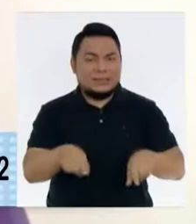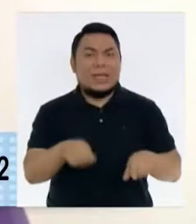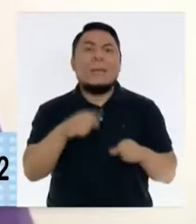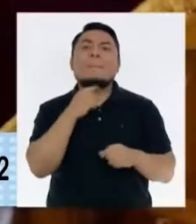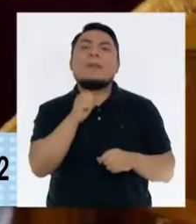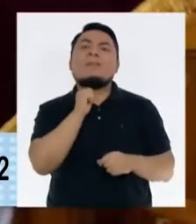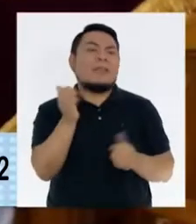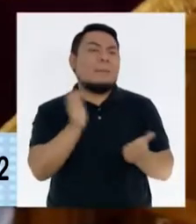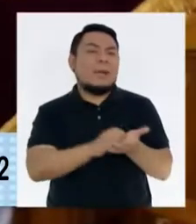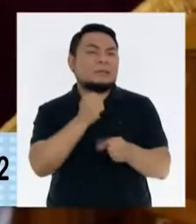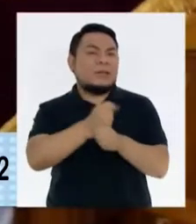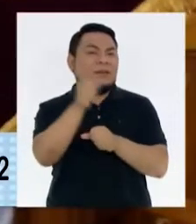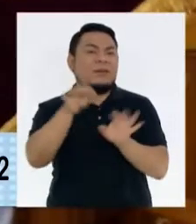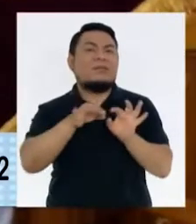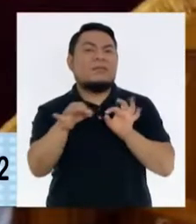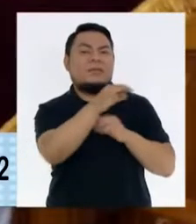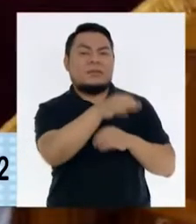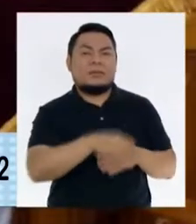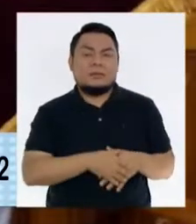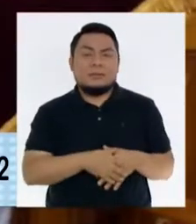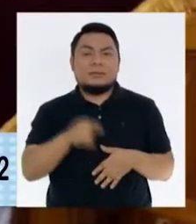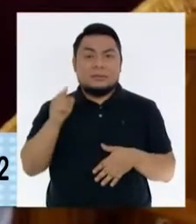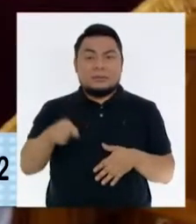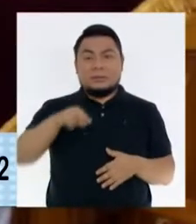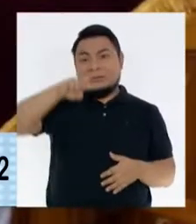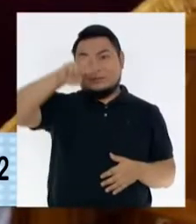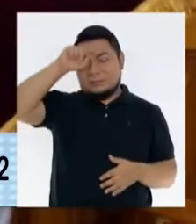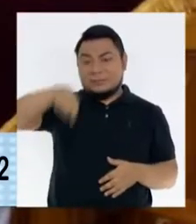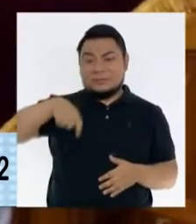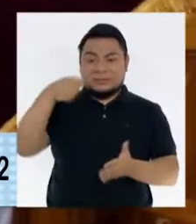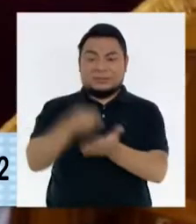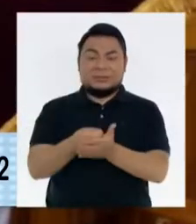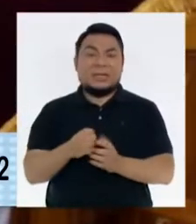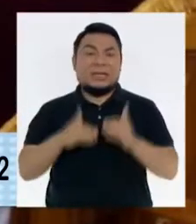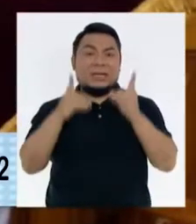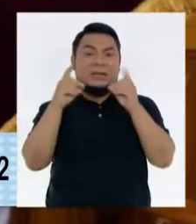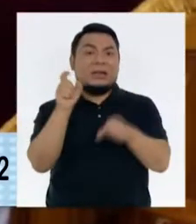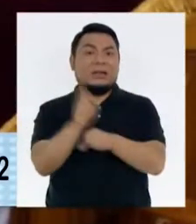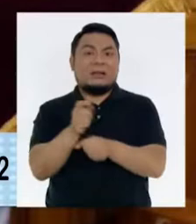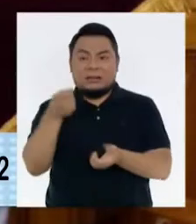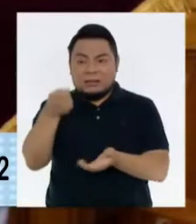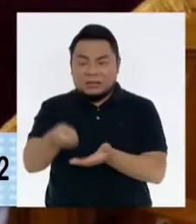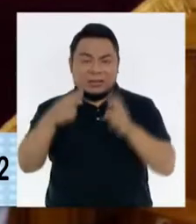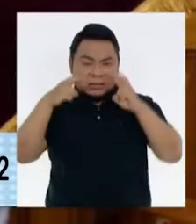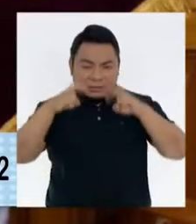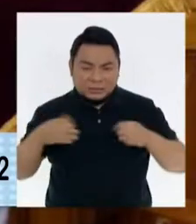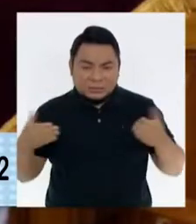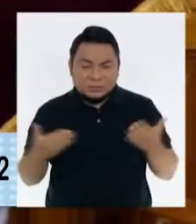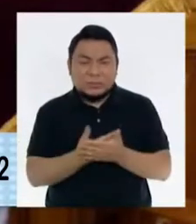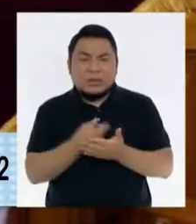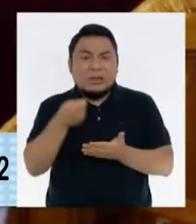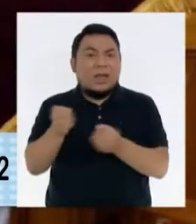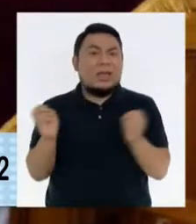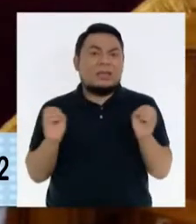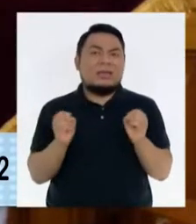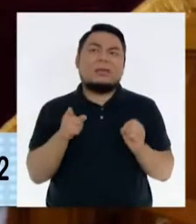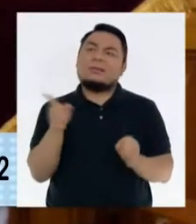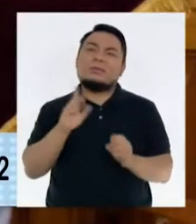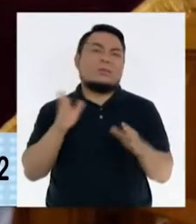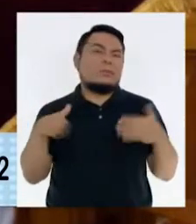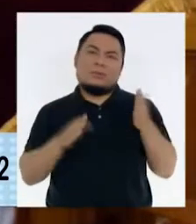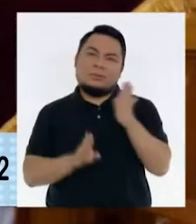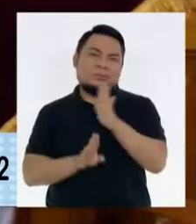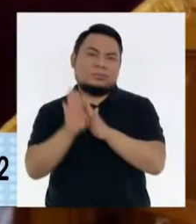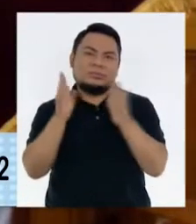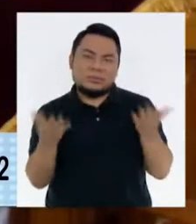de la media regional país que no invierte en educación en investigación en innovación no va a avanzar